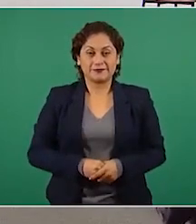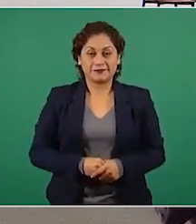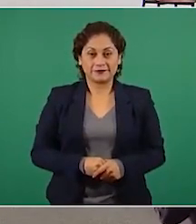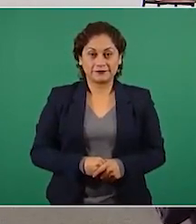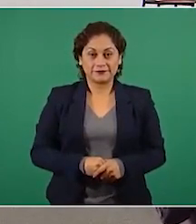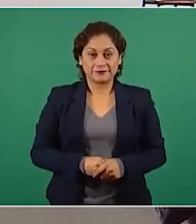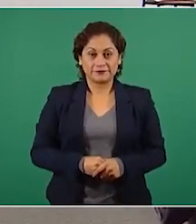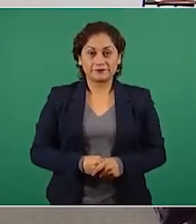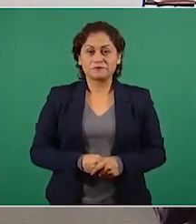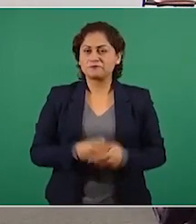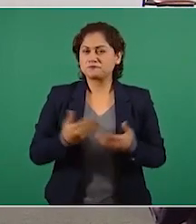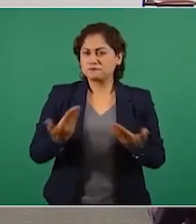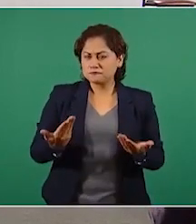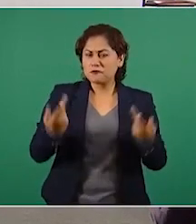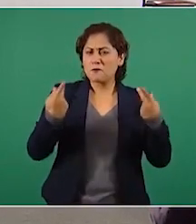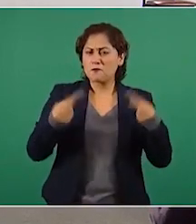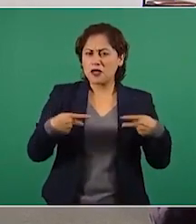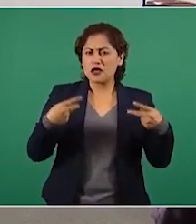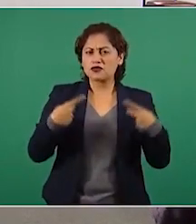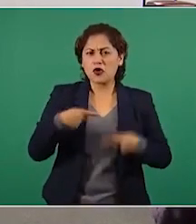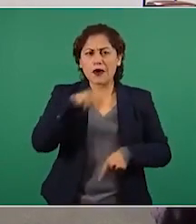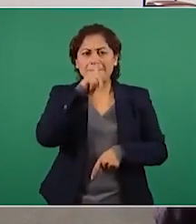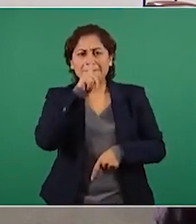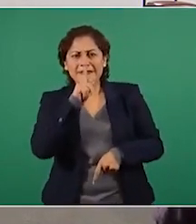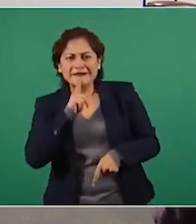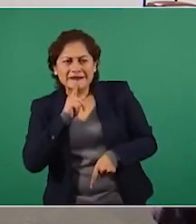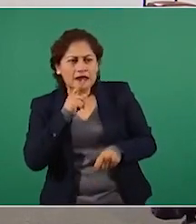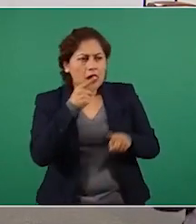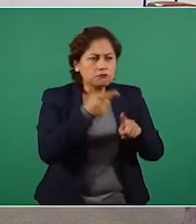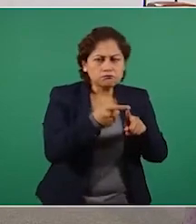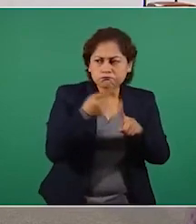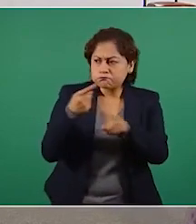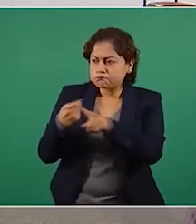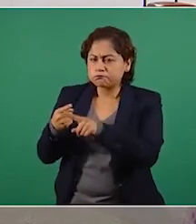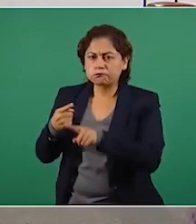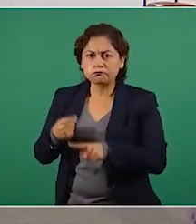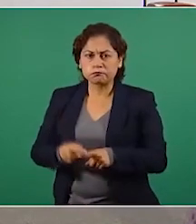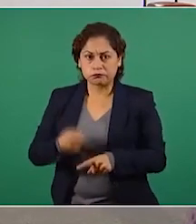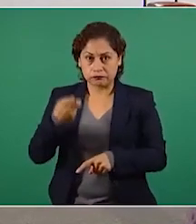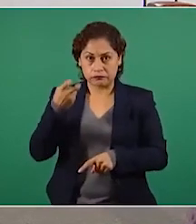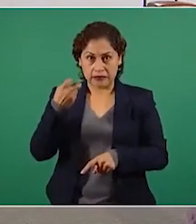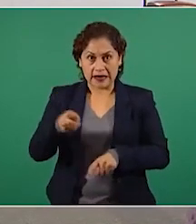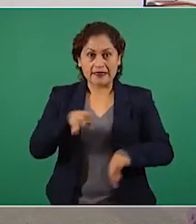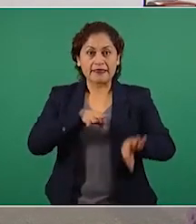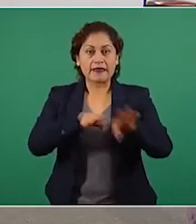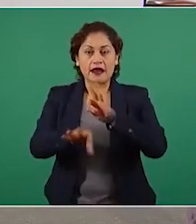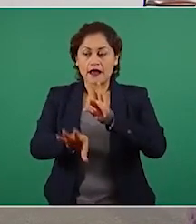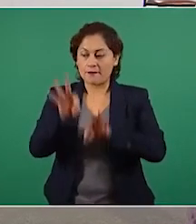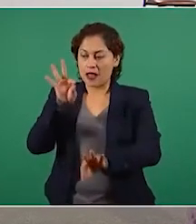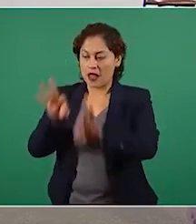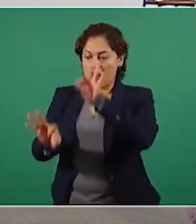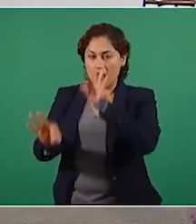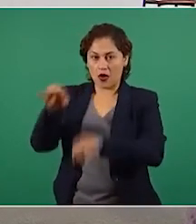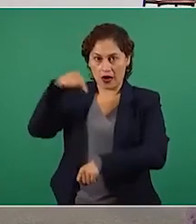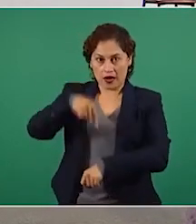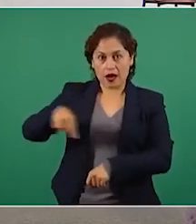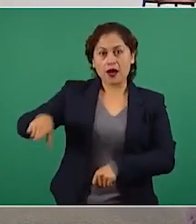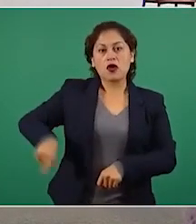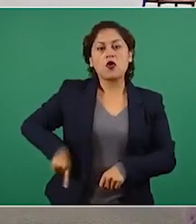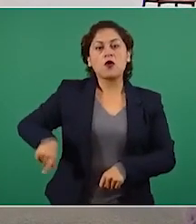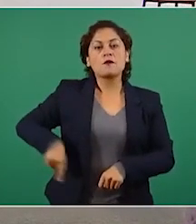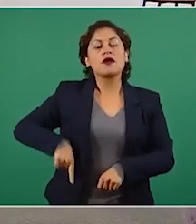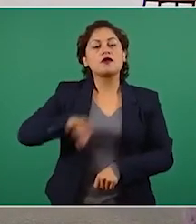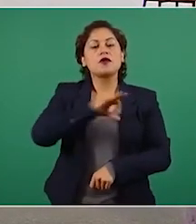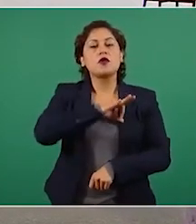¿Quién es quién en las mentiras? es un ejercicio de transparencia en el que el Gobierno de México ejerce su derecho de réplica frente a las noticias